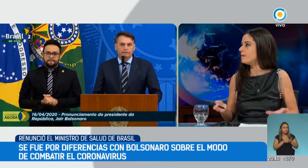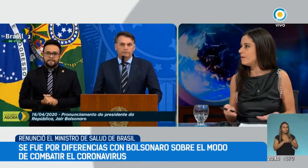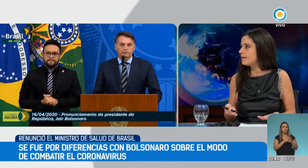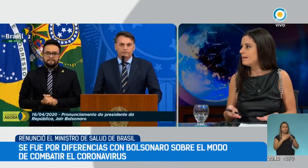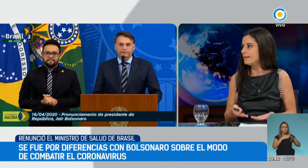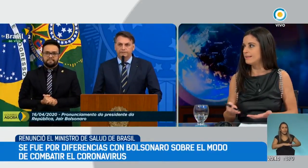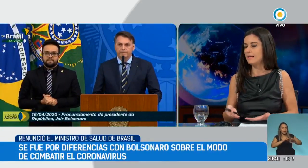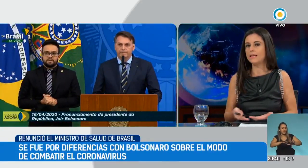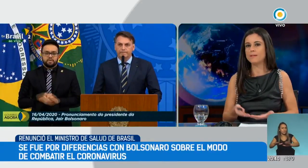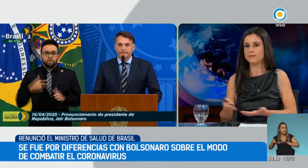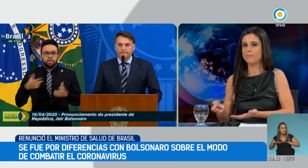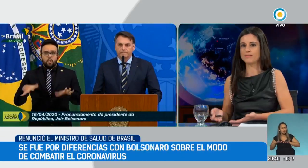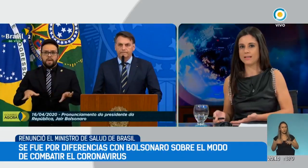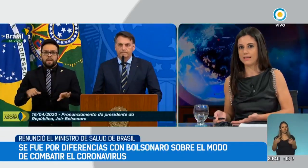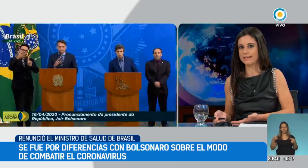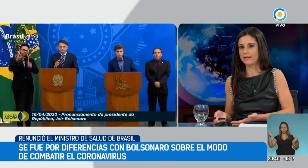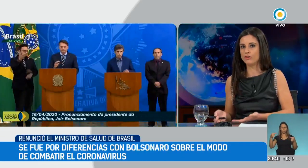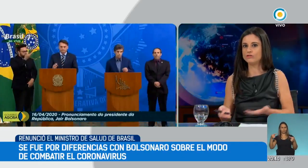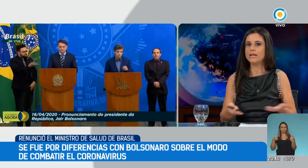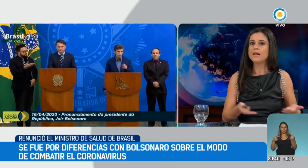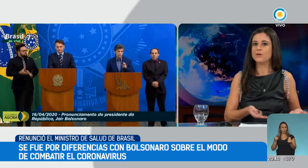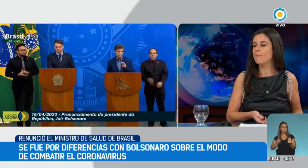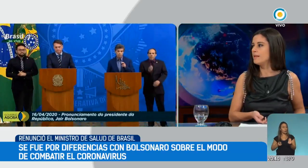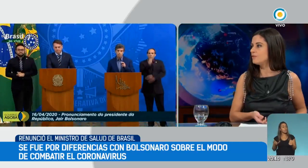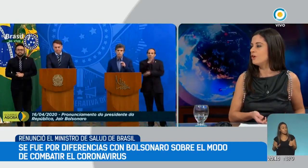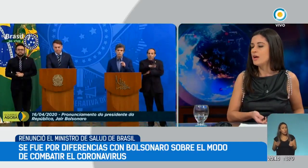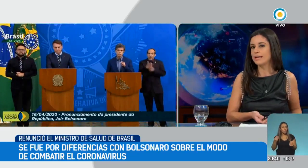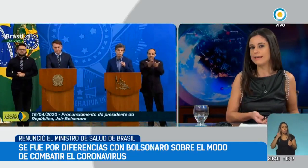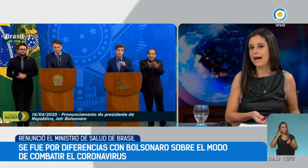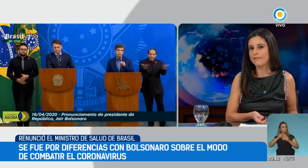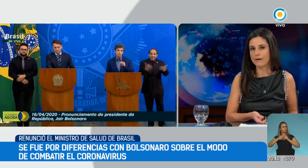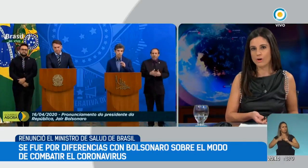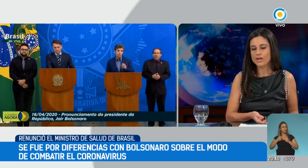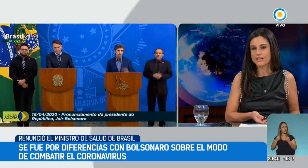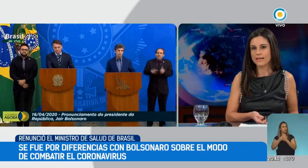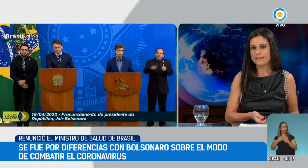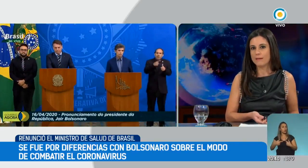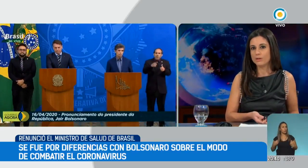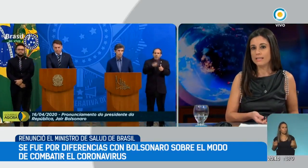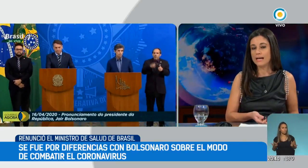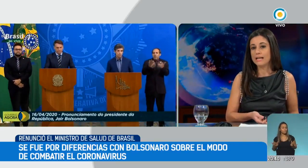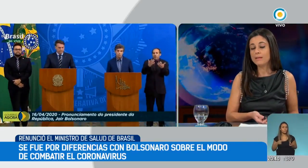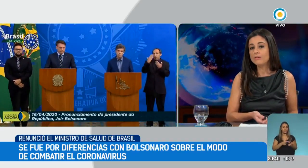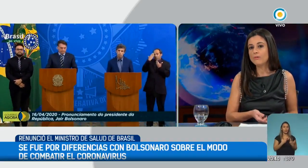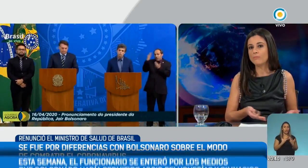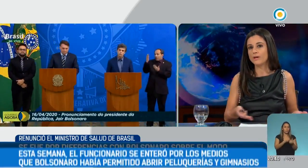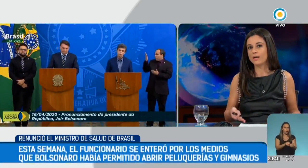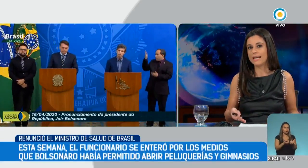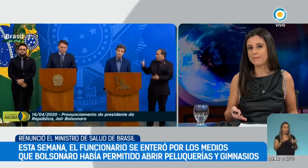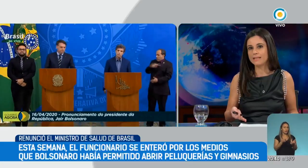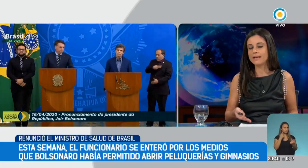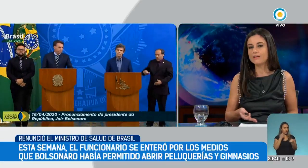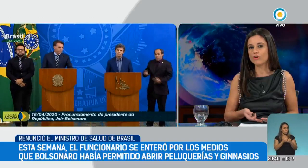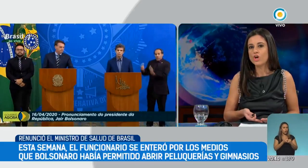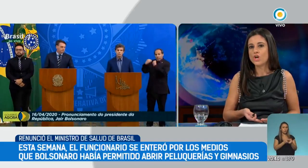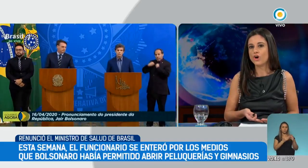¿cómo va a convivir este tándem entre un presidente que está en contra y un ministro que está a favor de esta política de aislamiento? Bueno,